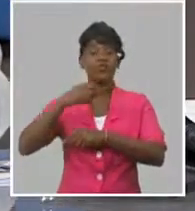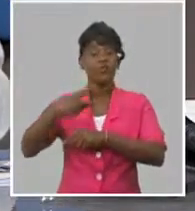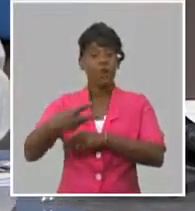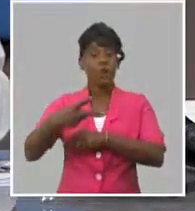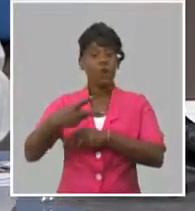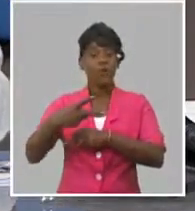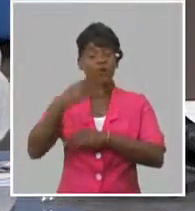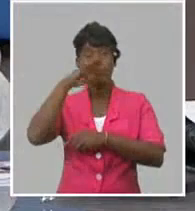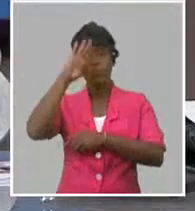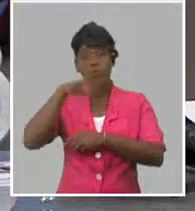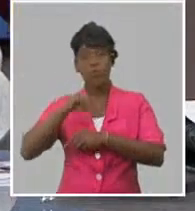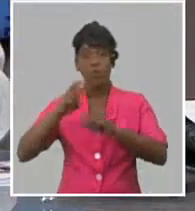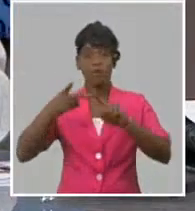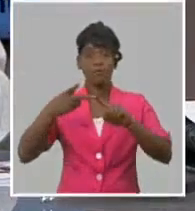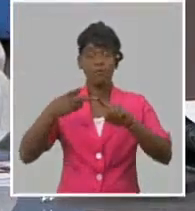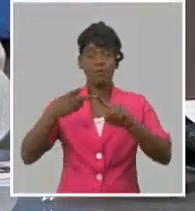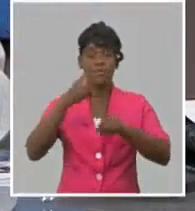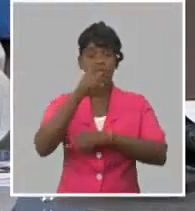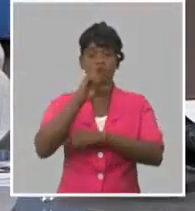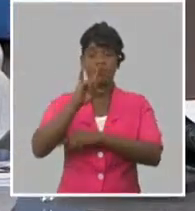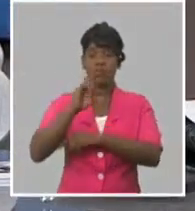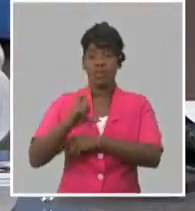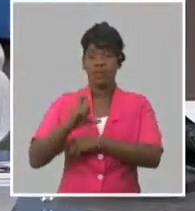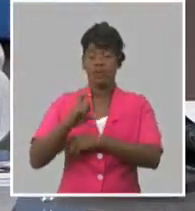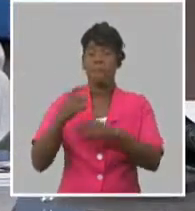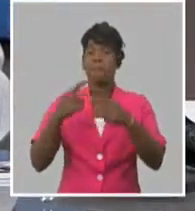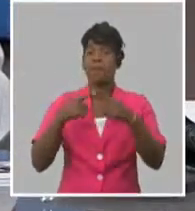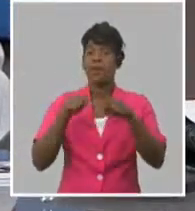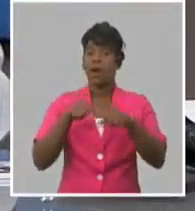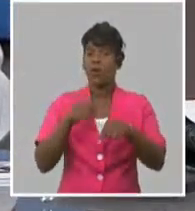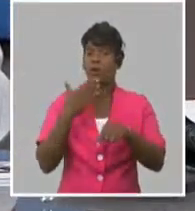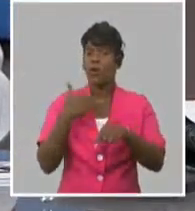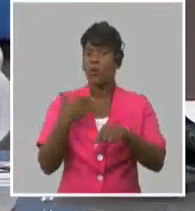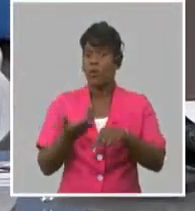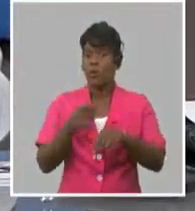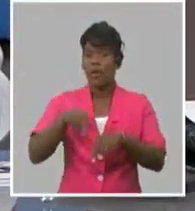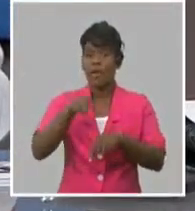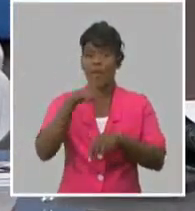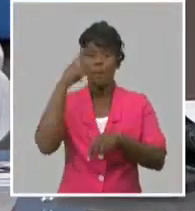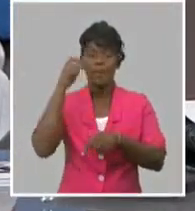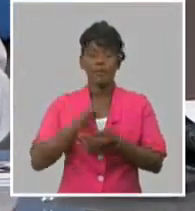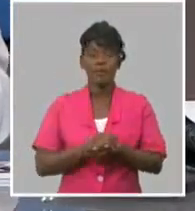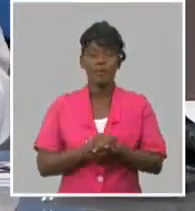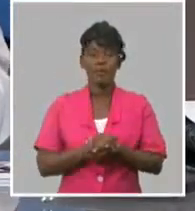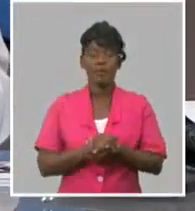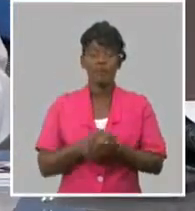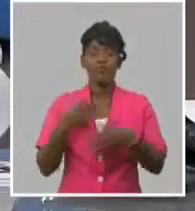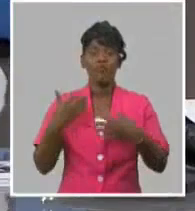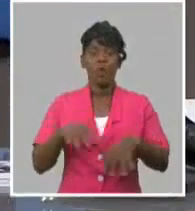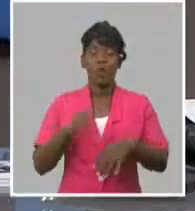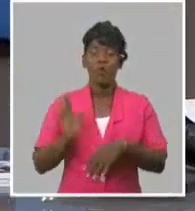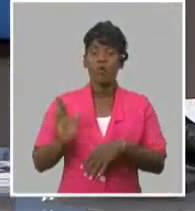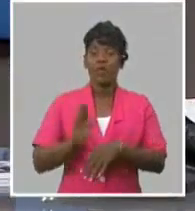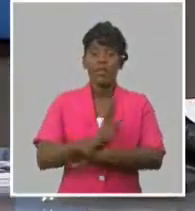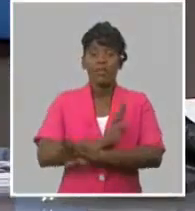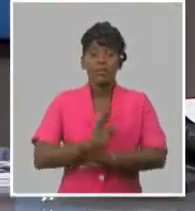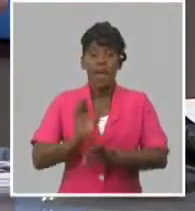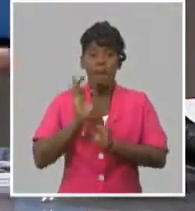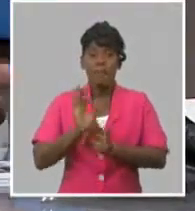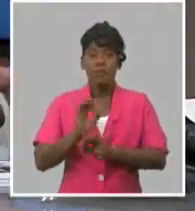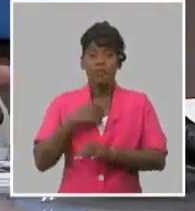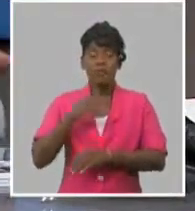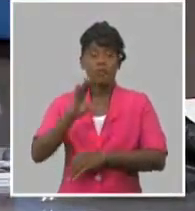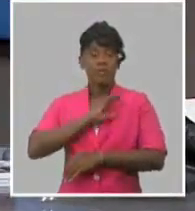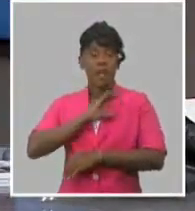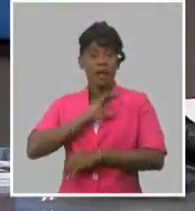.000 personas dicen, y cuando venga el tema de la unificación monetaria y cambiaria y la reforma de salario, cómo quedan